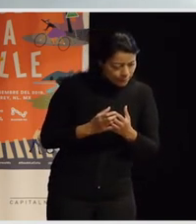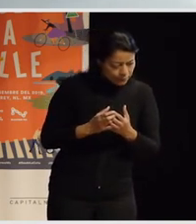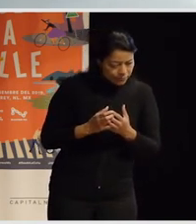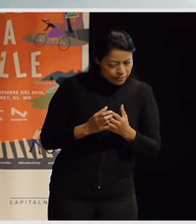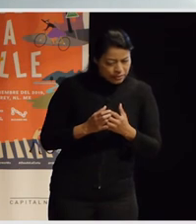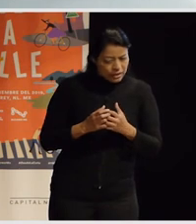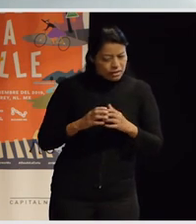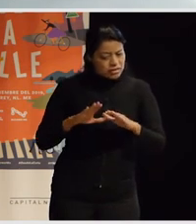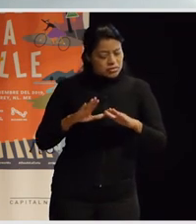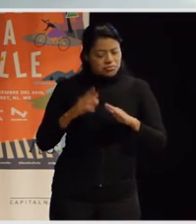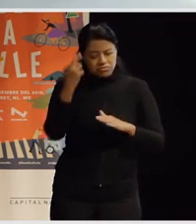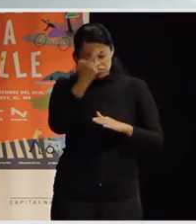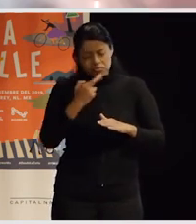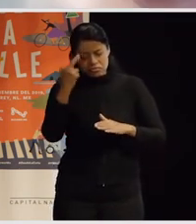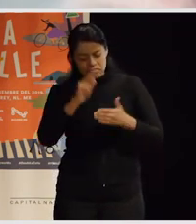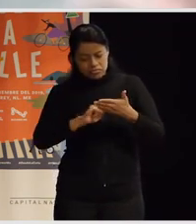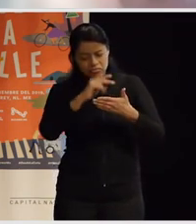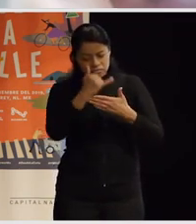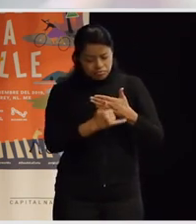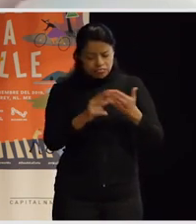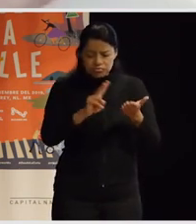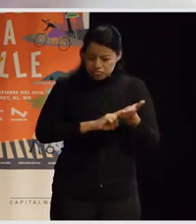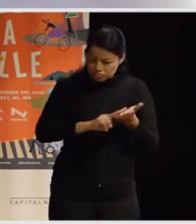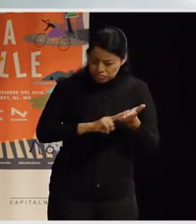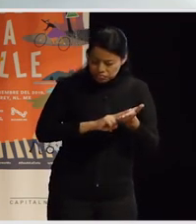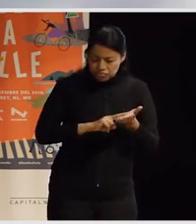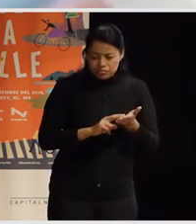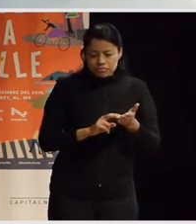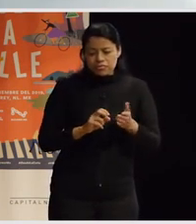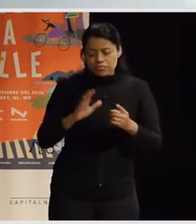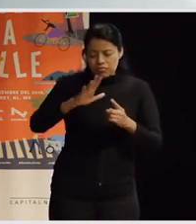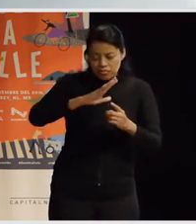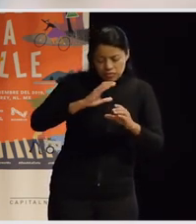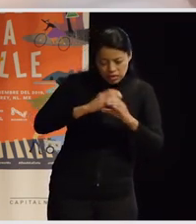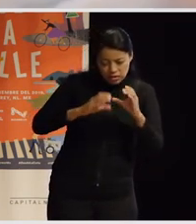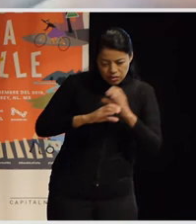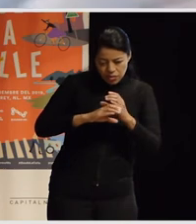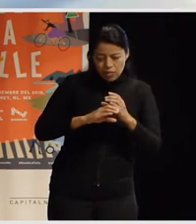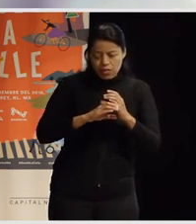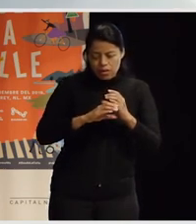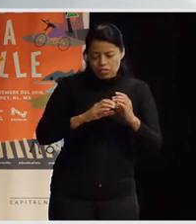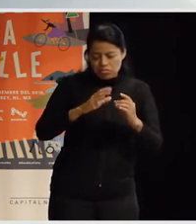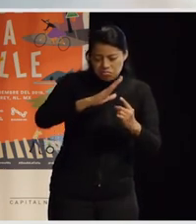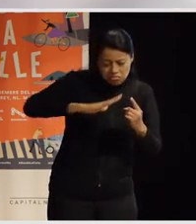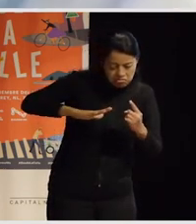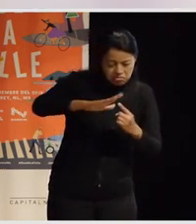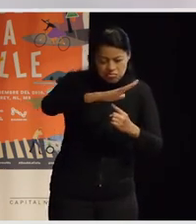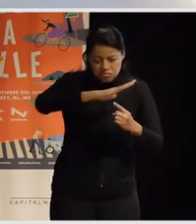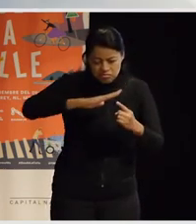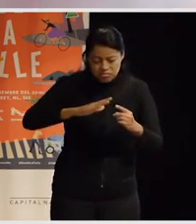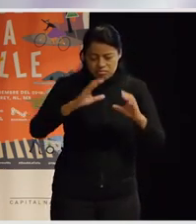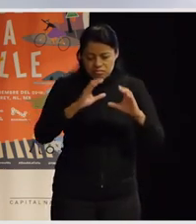y analizaba proyectos digamos verdes de las ciudades es decir generación de parques para fomentar la movilidad sostenible